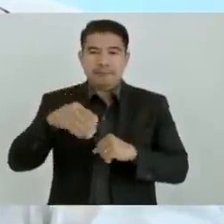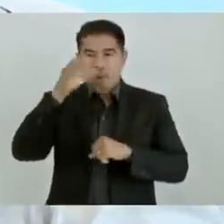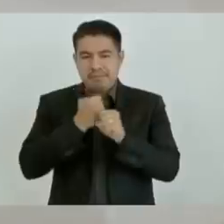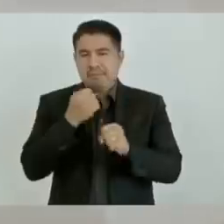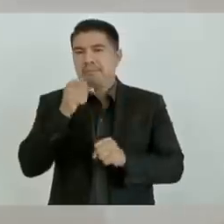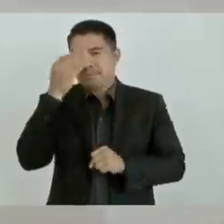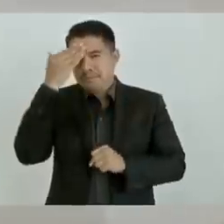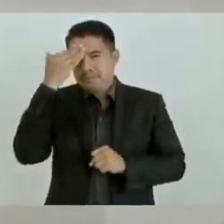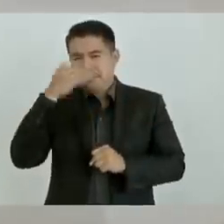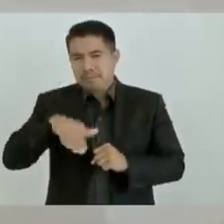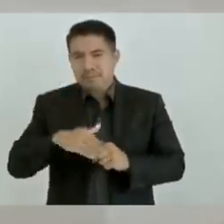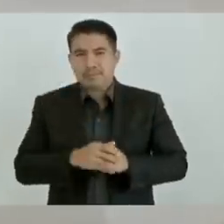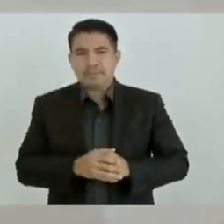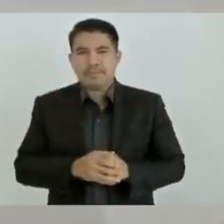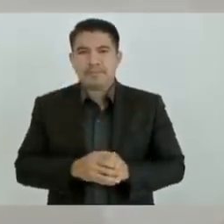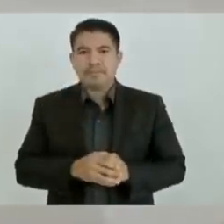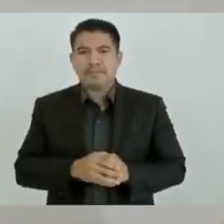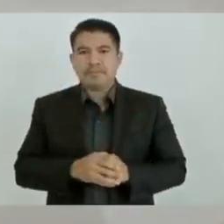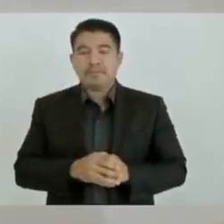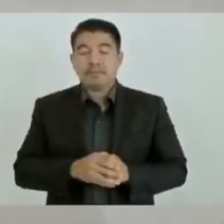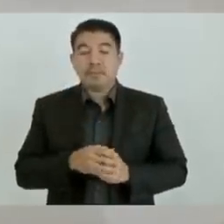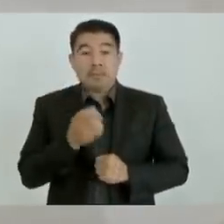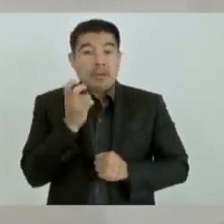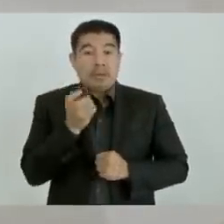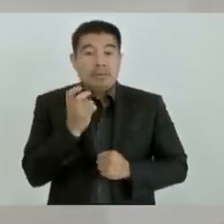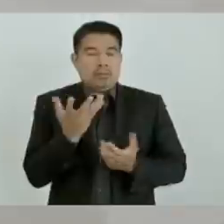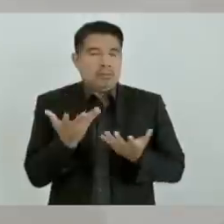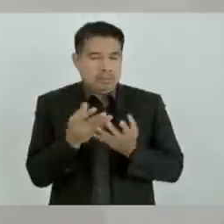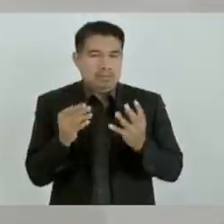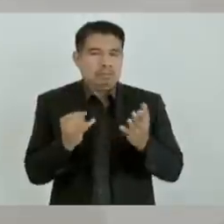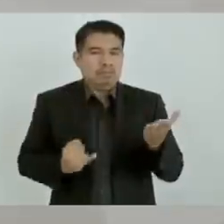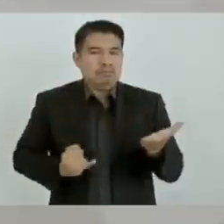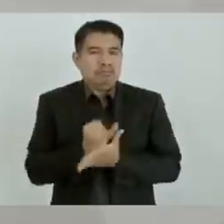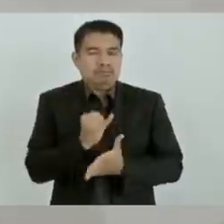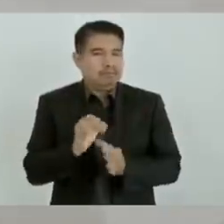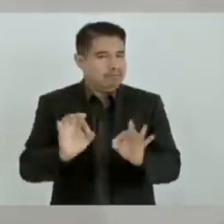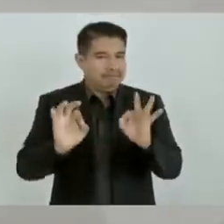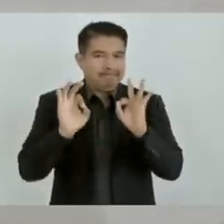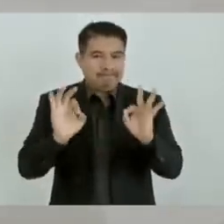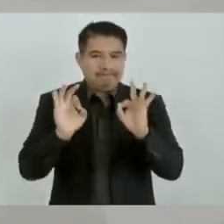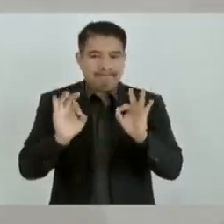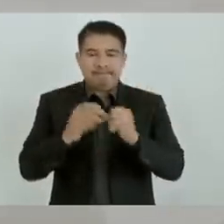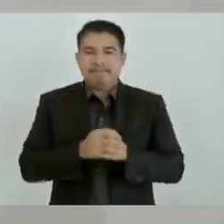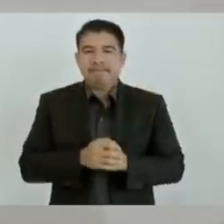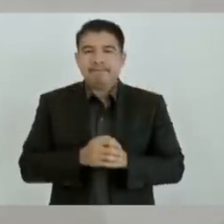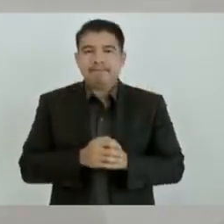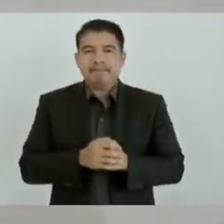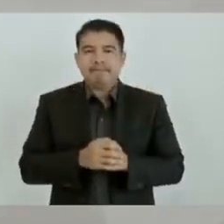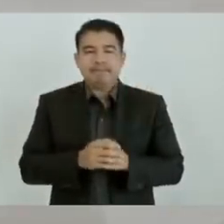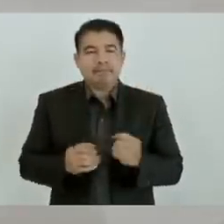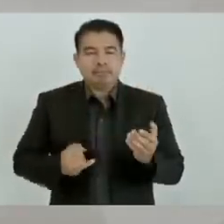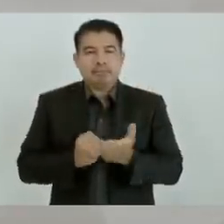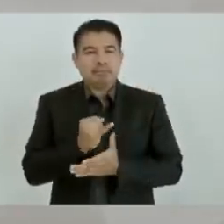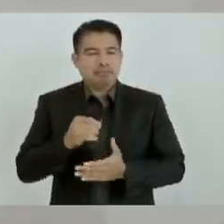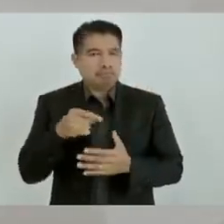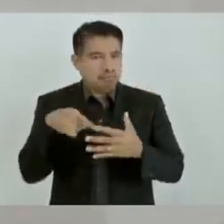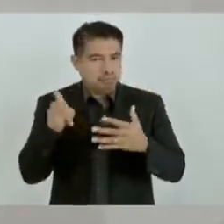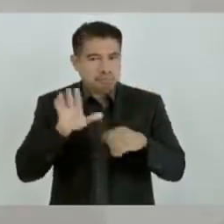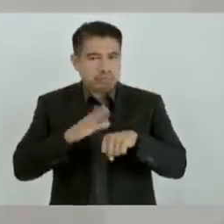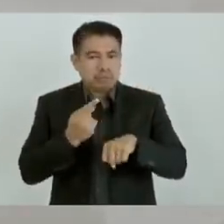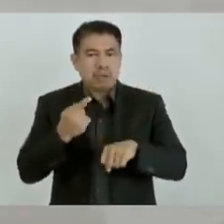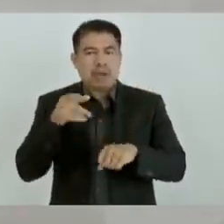Fue una muy buena decisión ampliar este aeropuerto.